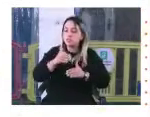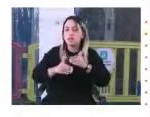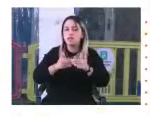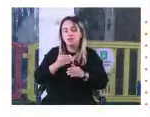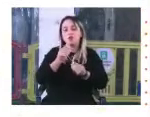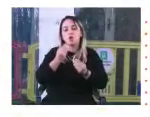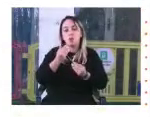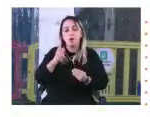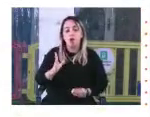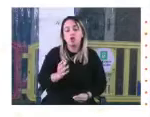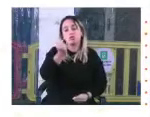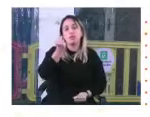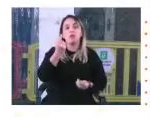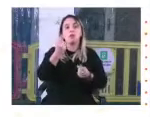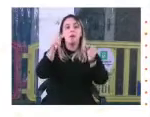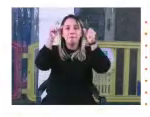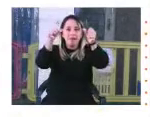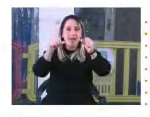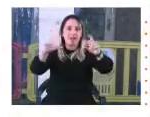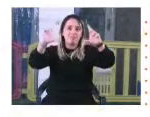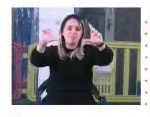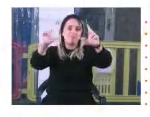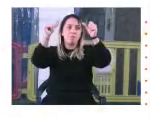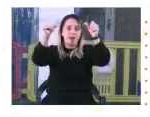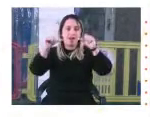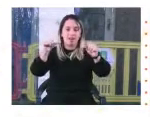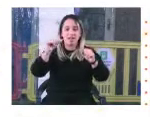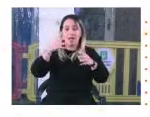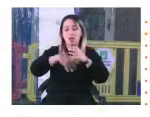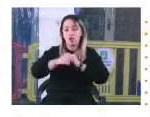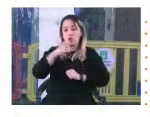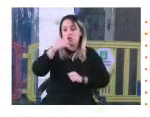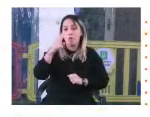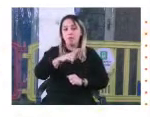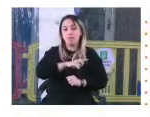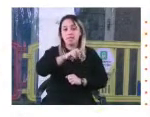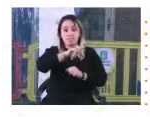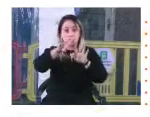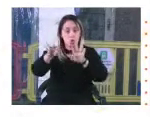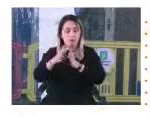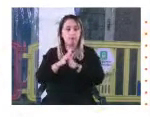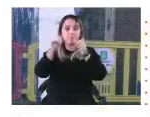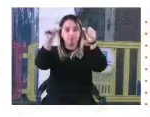primero fue una placa en el 2019, después que se puso